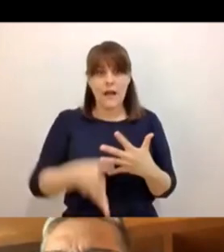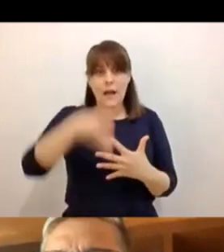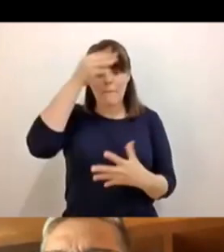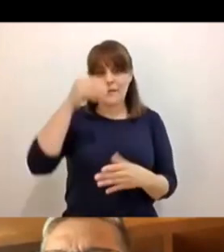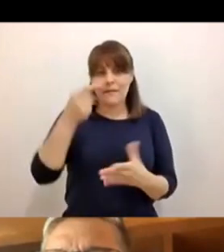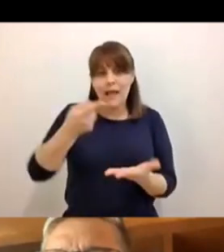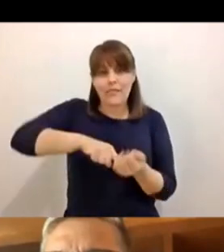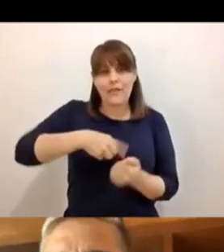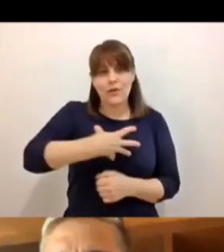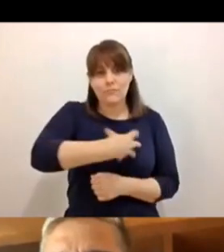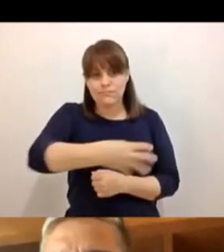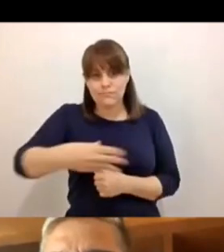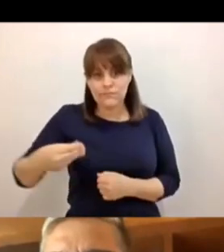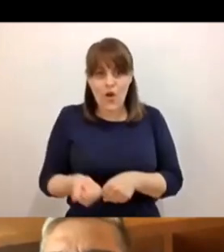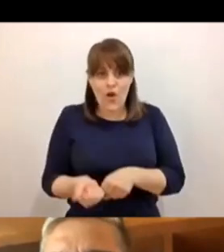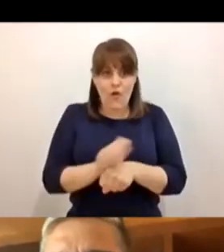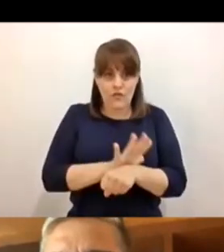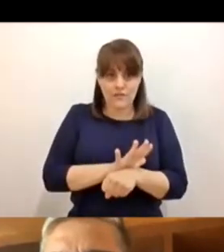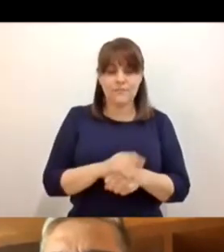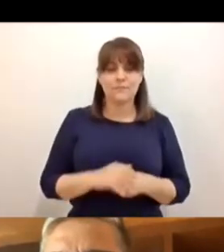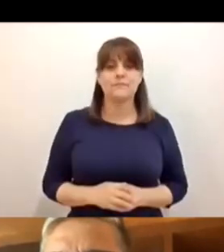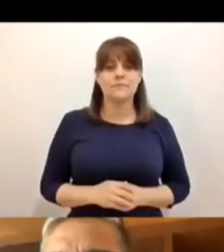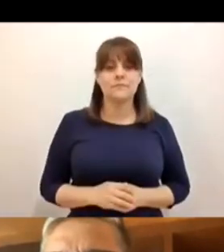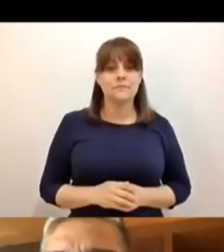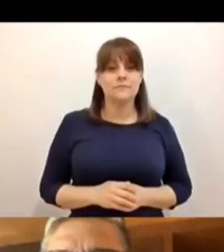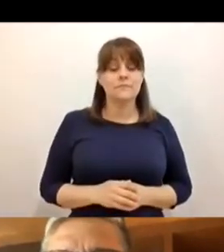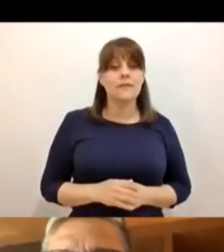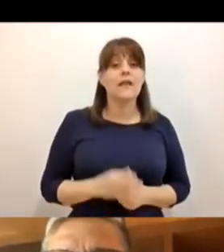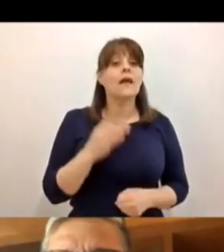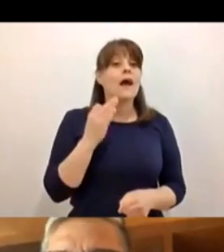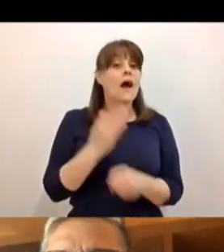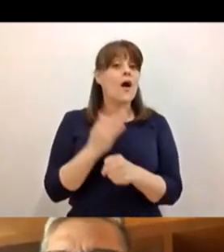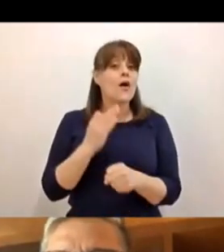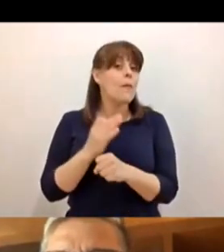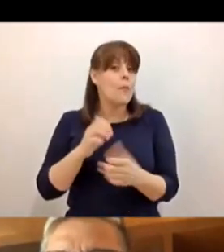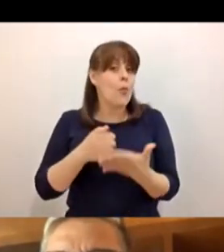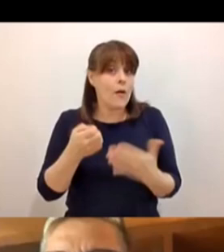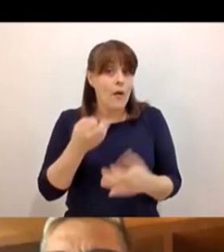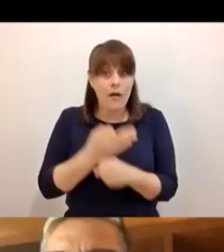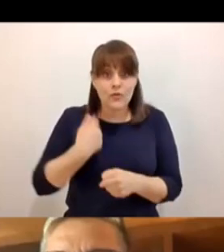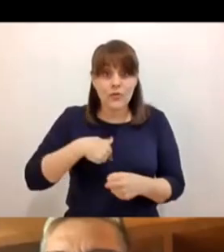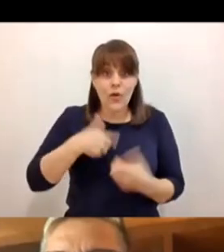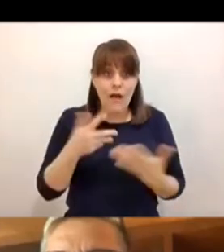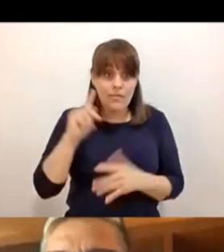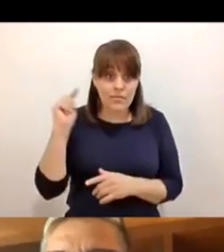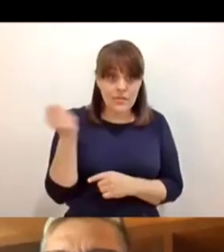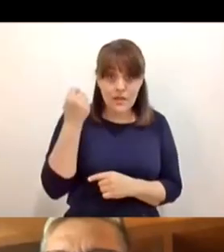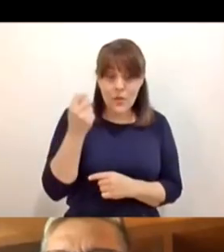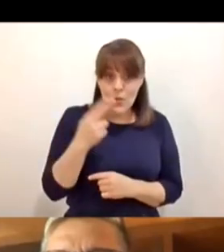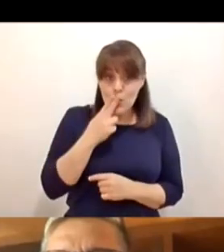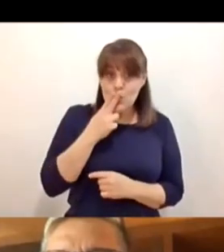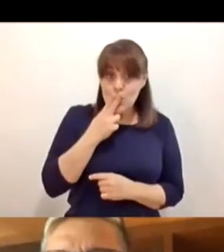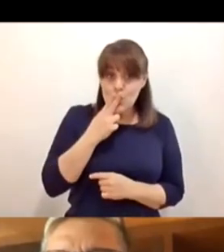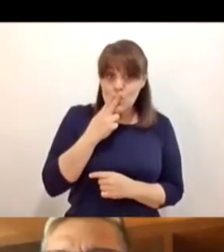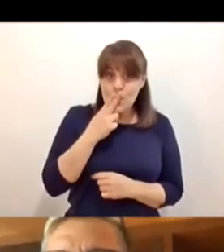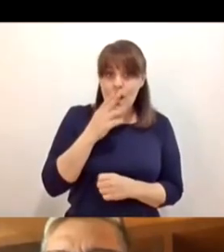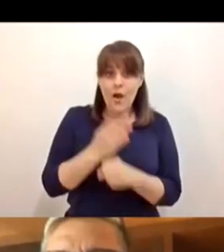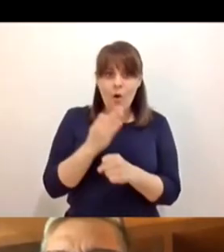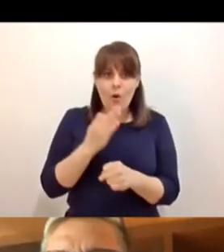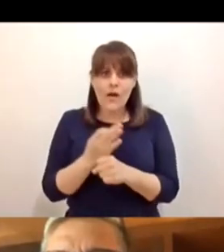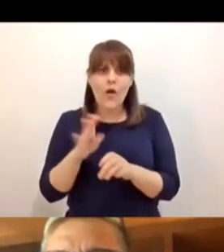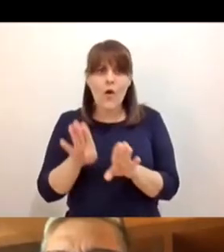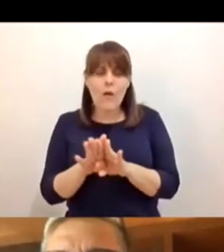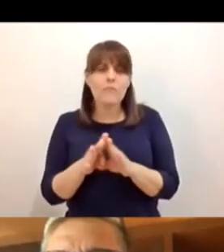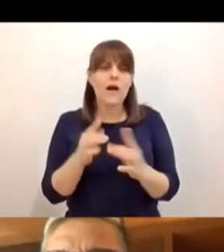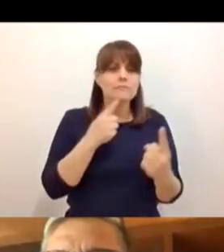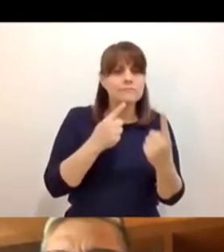Gracias, secretario. Justamente uno de estos ejercicios digitales es el que estamos haciendo, tratando de hacer una valoración y una